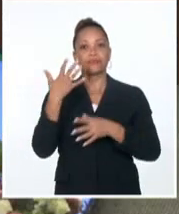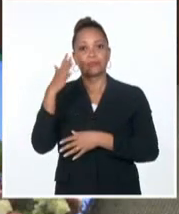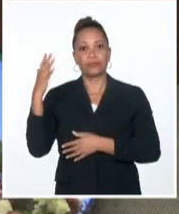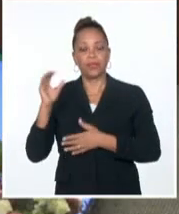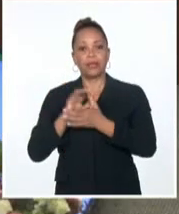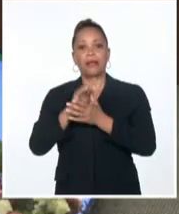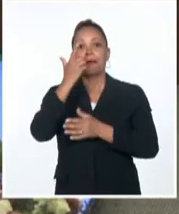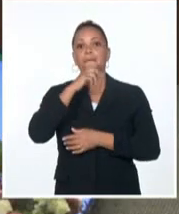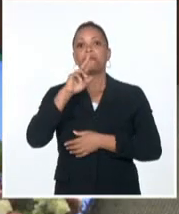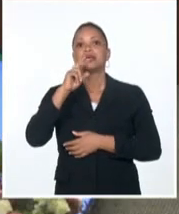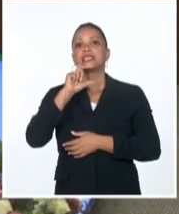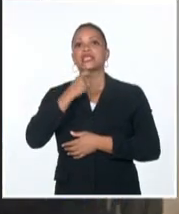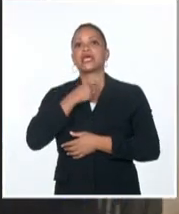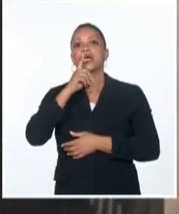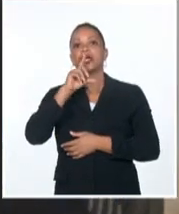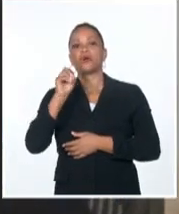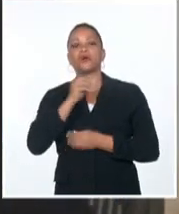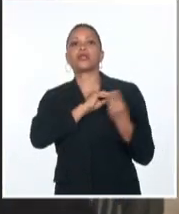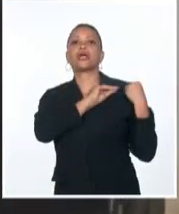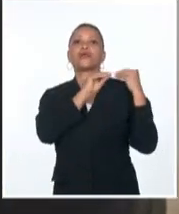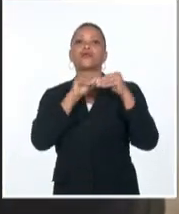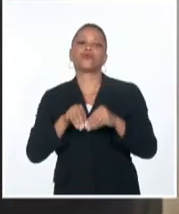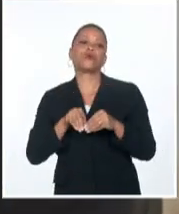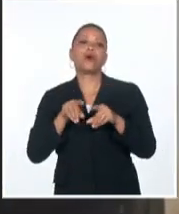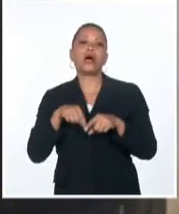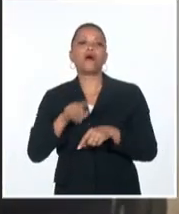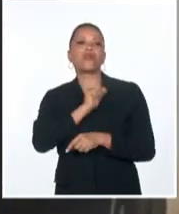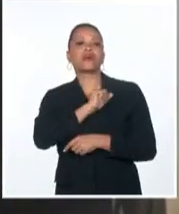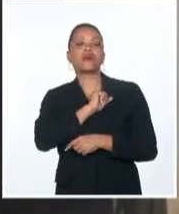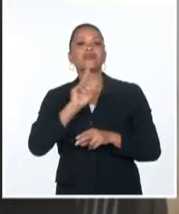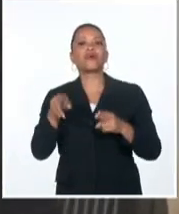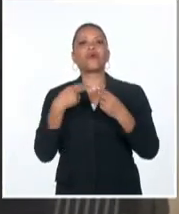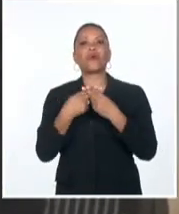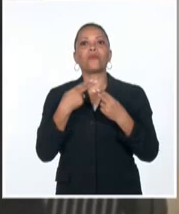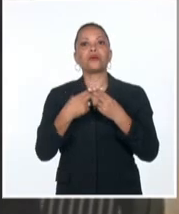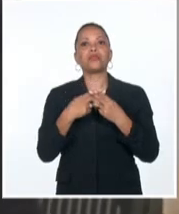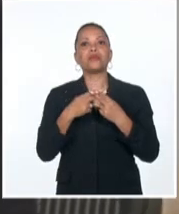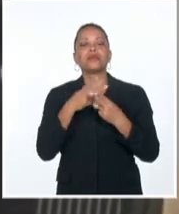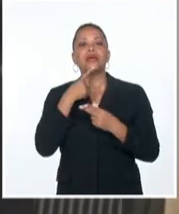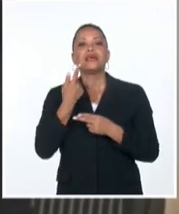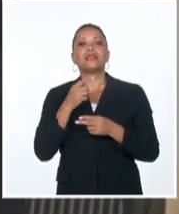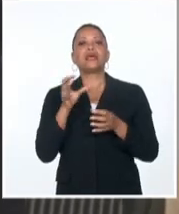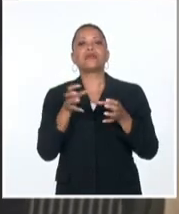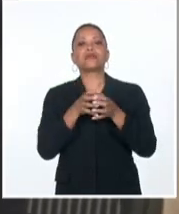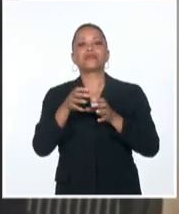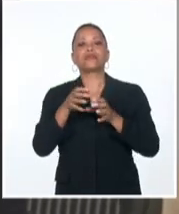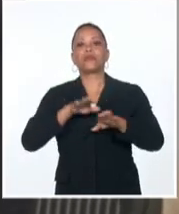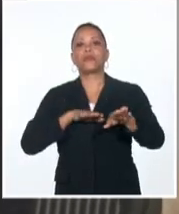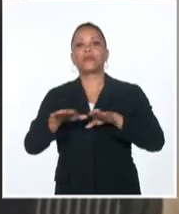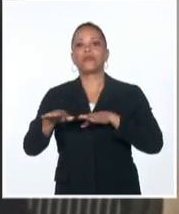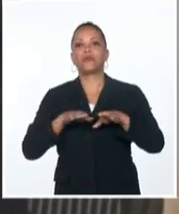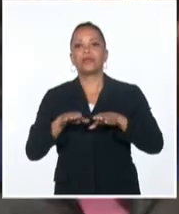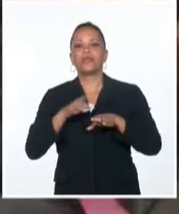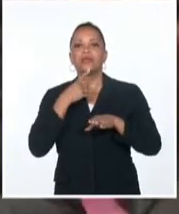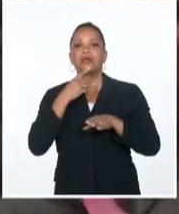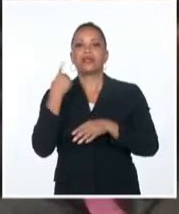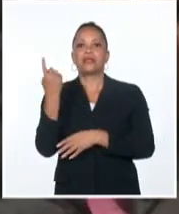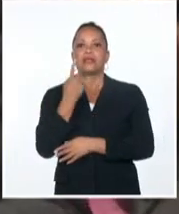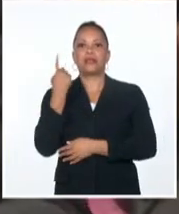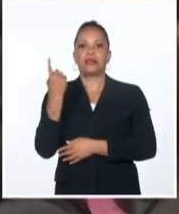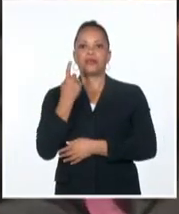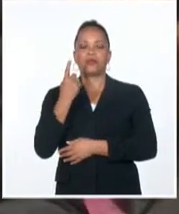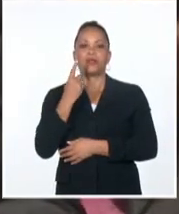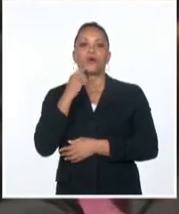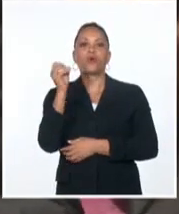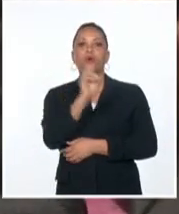Ebrard, renunció para competir por la nominación presidencial del gobernante Movimiento de Regeneración Nacional, Morena, la